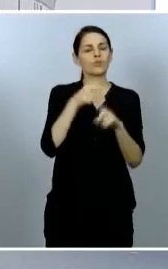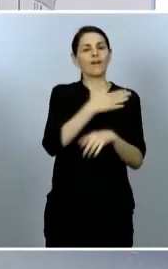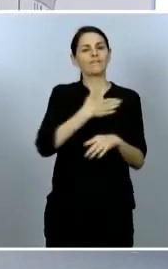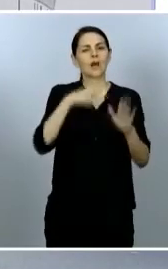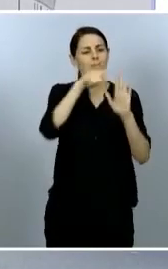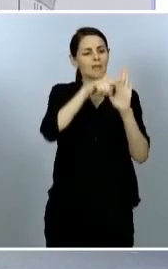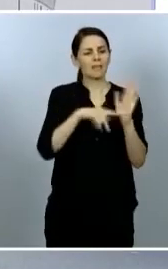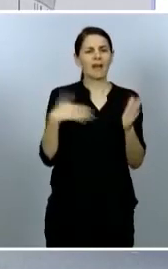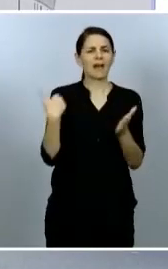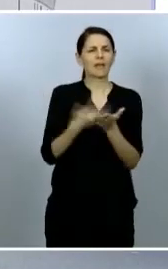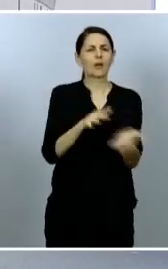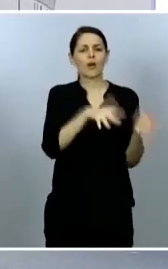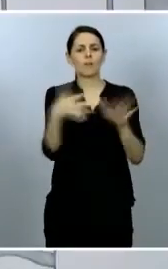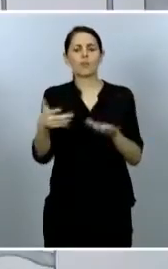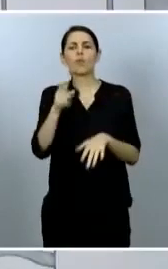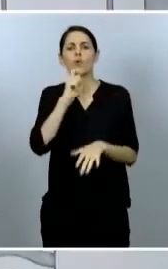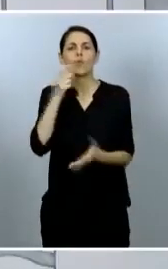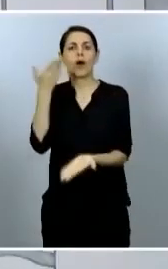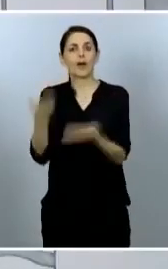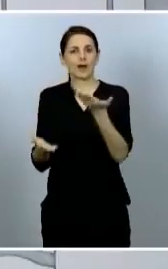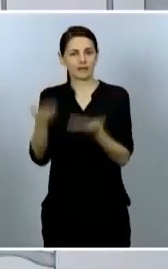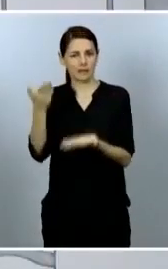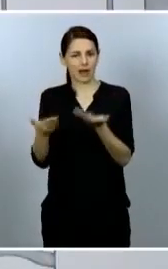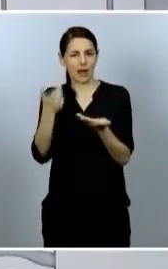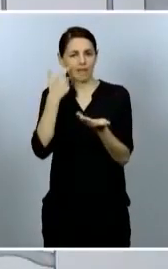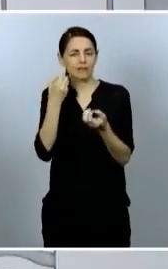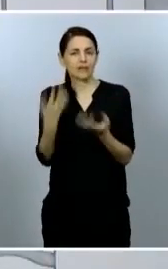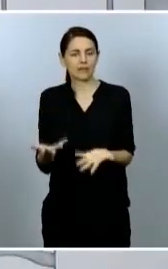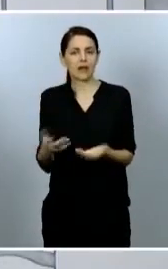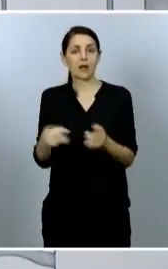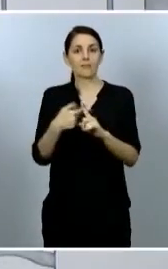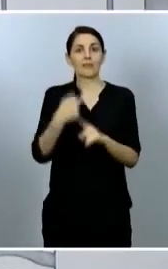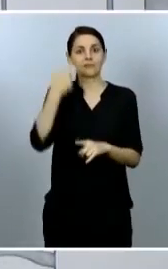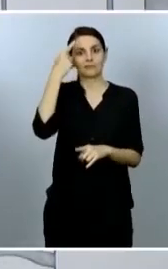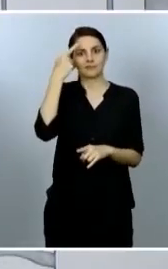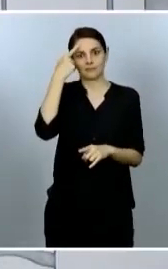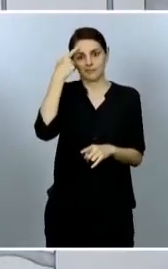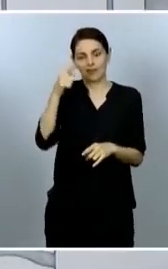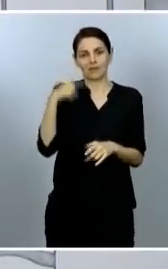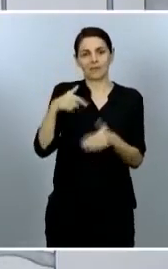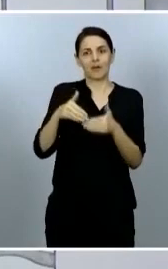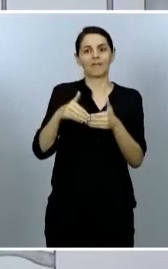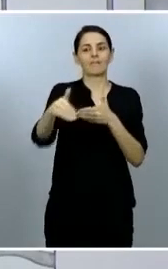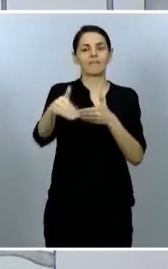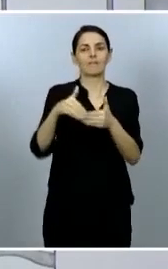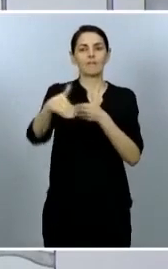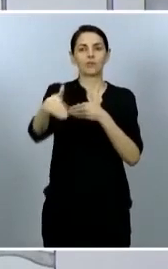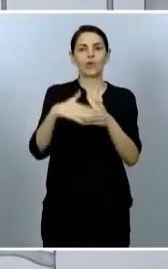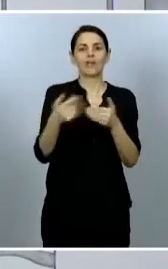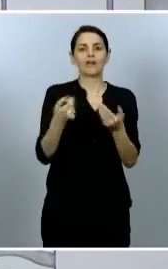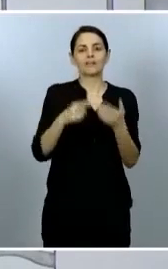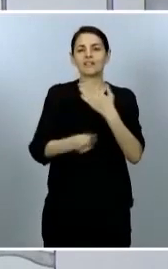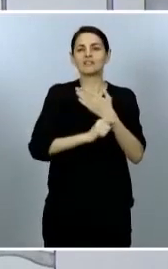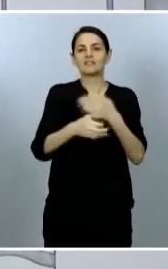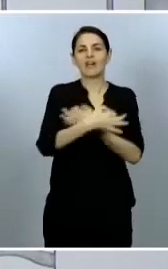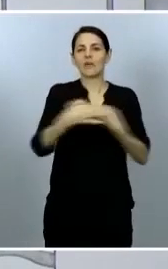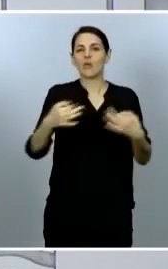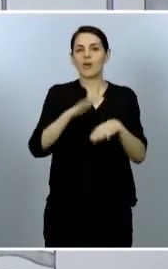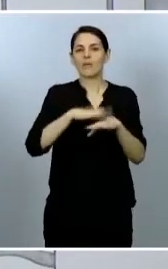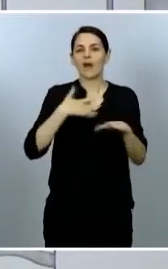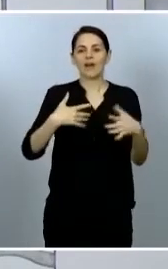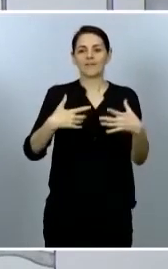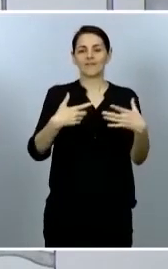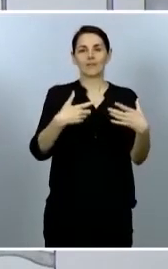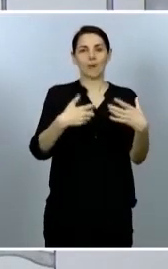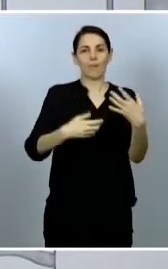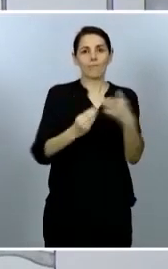y también consensuar las mejores estrategias para lograr que nuestro tejido productivo recupere su vigor cuanto antes todo